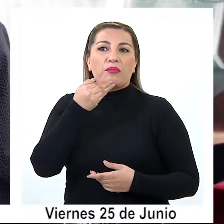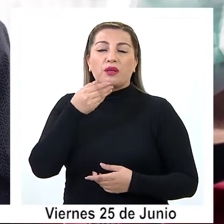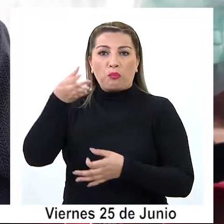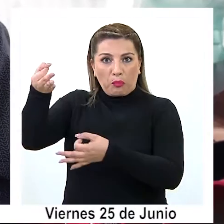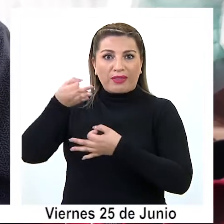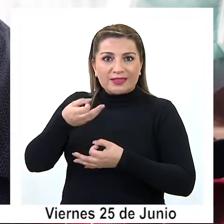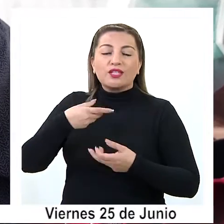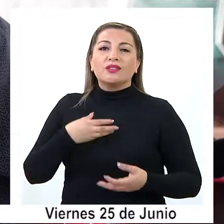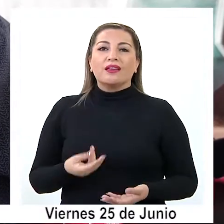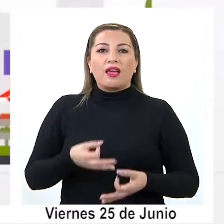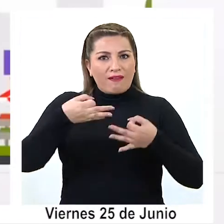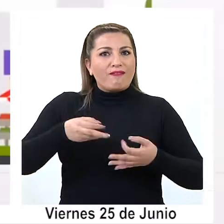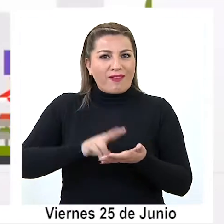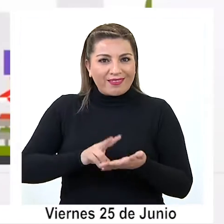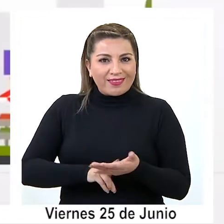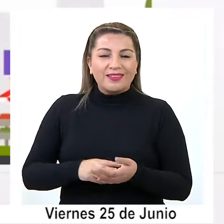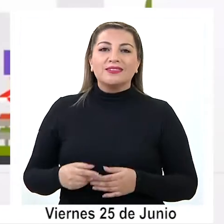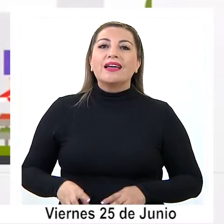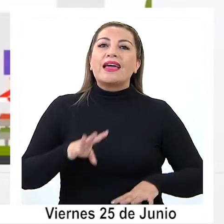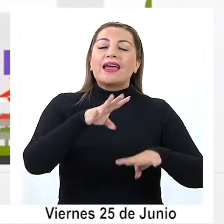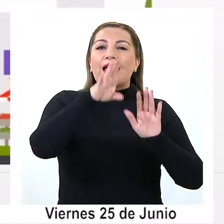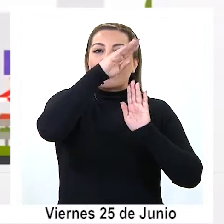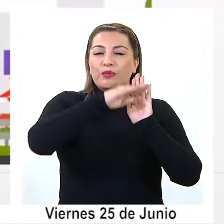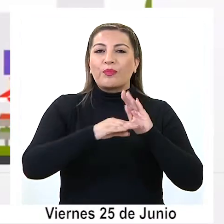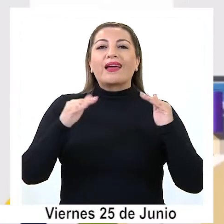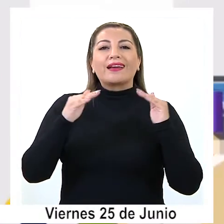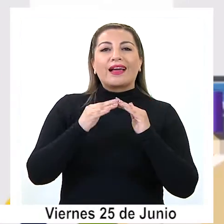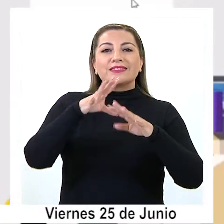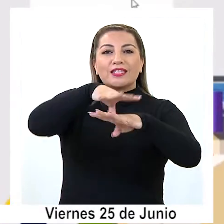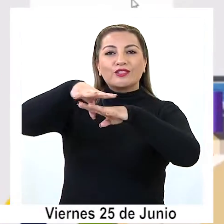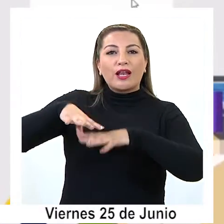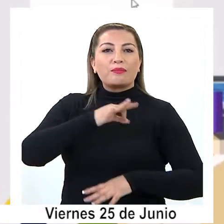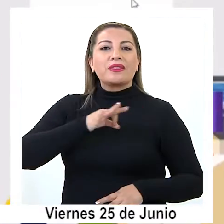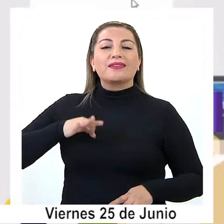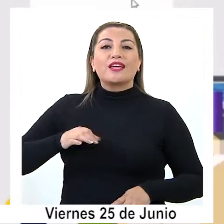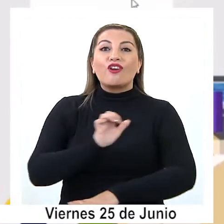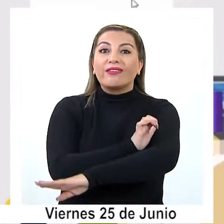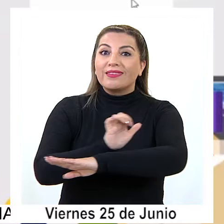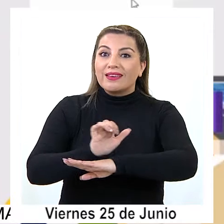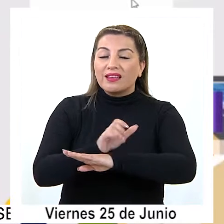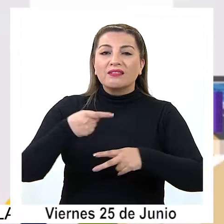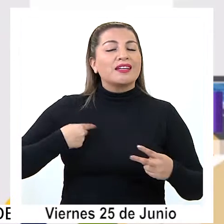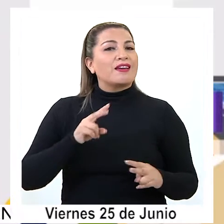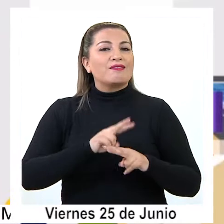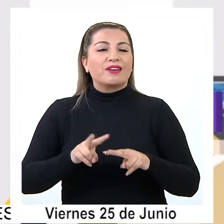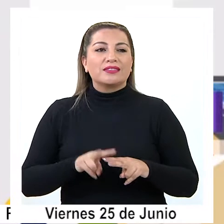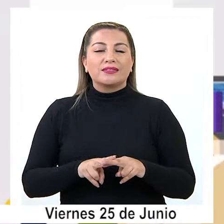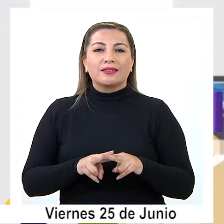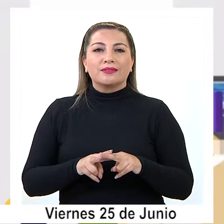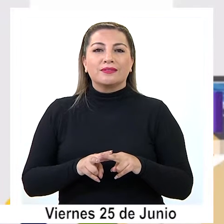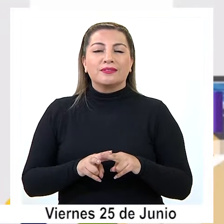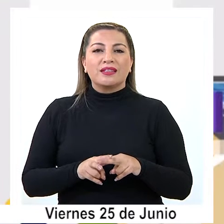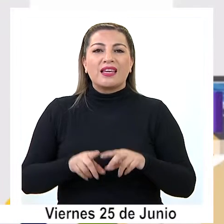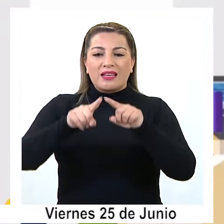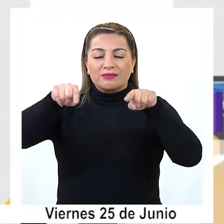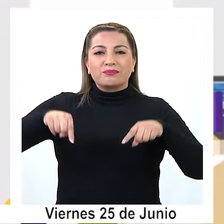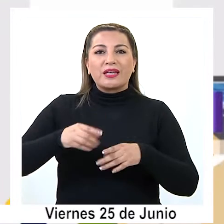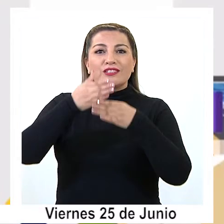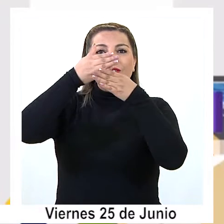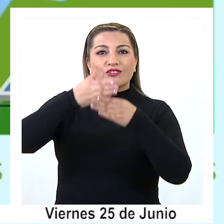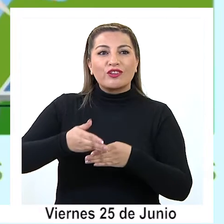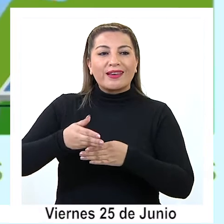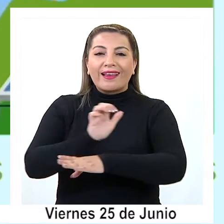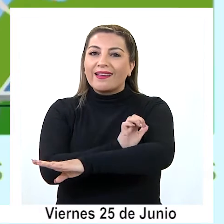a nuestro beneficiario, es efectivo. El programa Casa Solar del Ministerio de Energía, implementado por la Agencia de Sostenibilidad